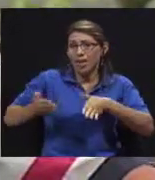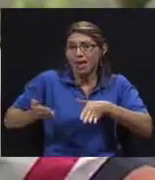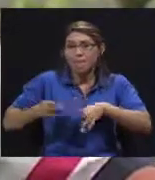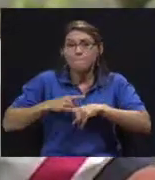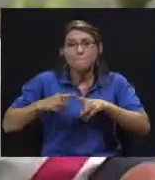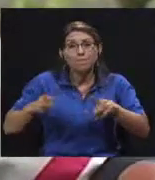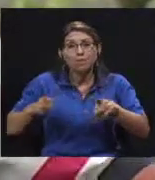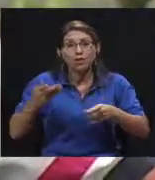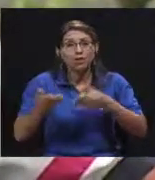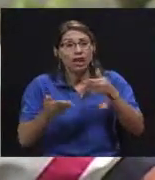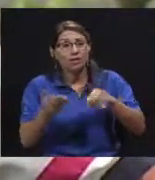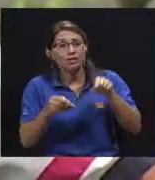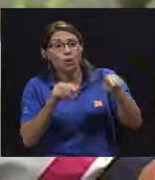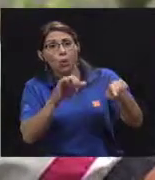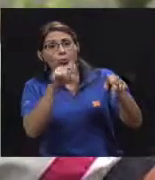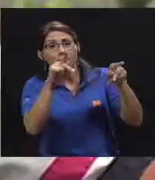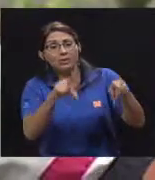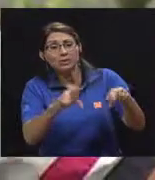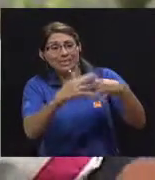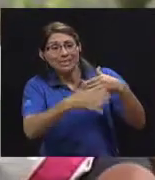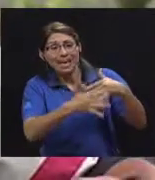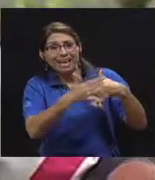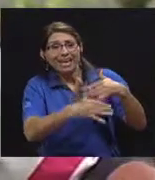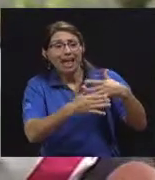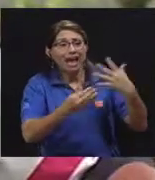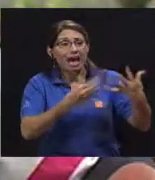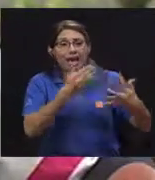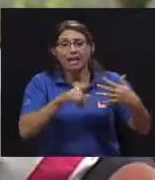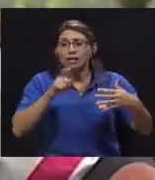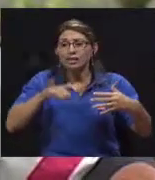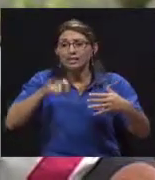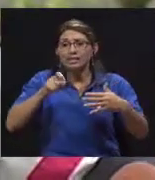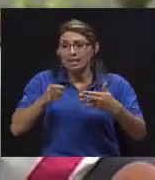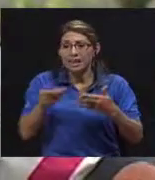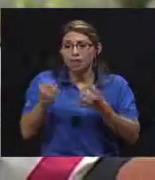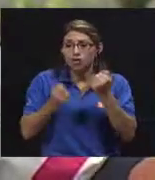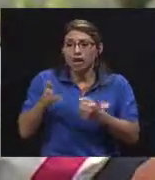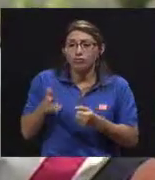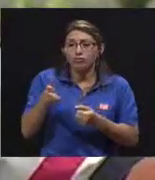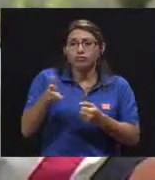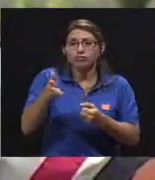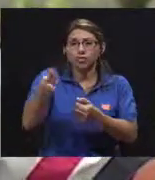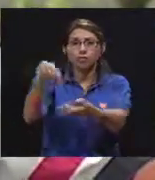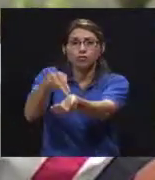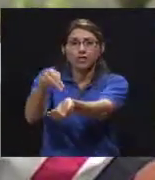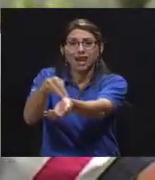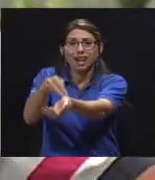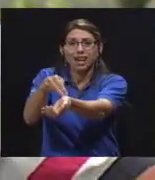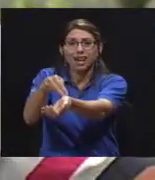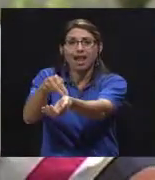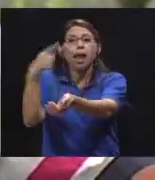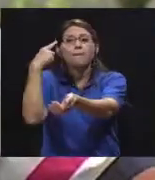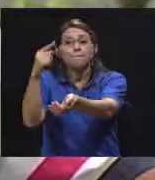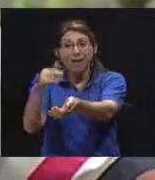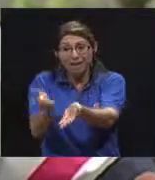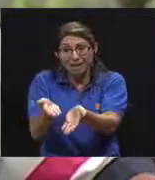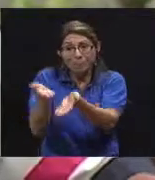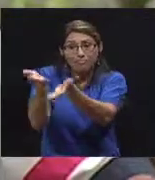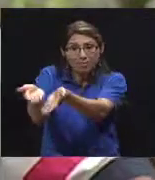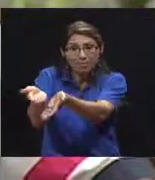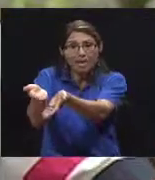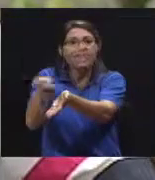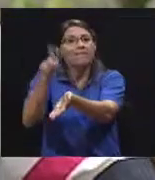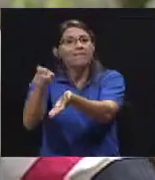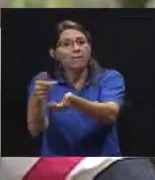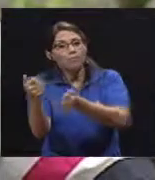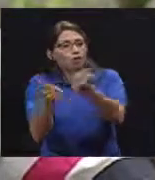Entonces, ocupamos llegar rápido al hospital, desocuparnos para poder ir atender ese caso. Entonces, sí, hay veces que ponemos la sirena donde un caso que no merita porque tenemos